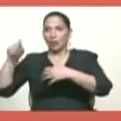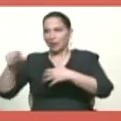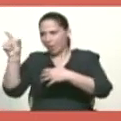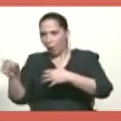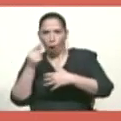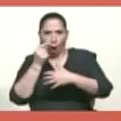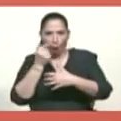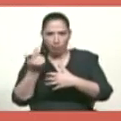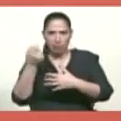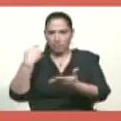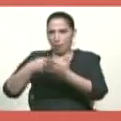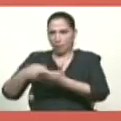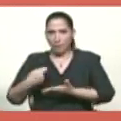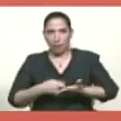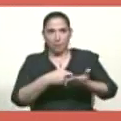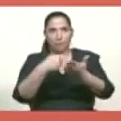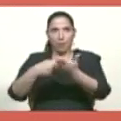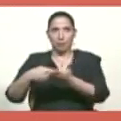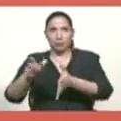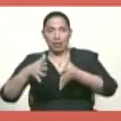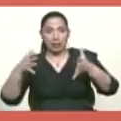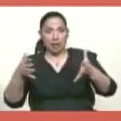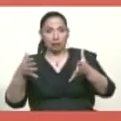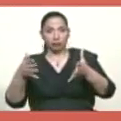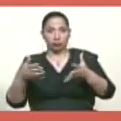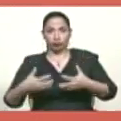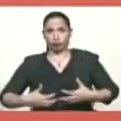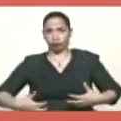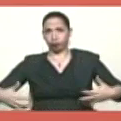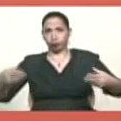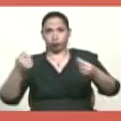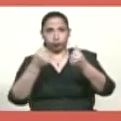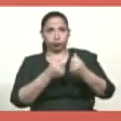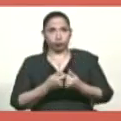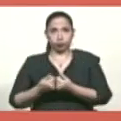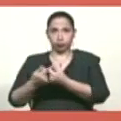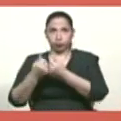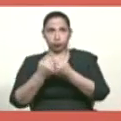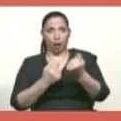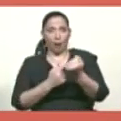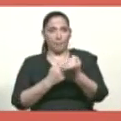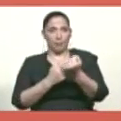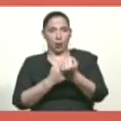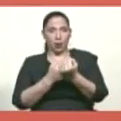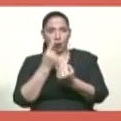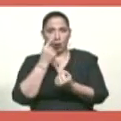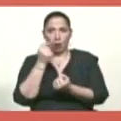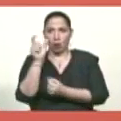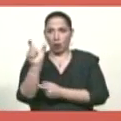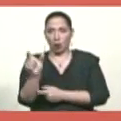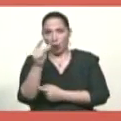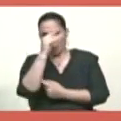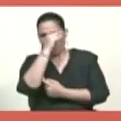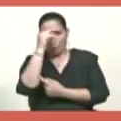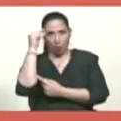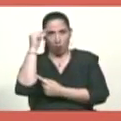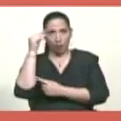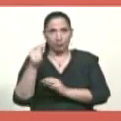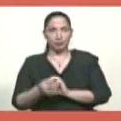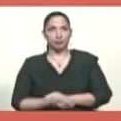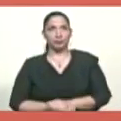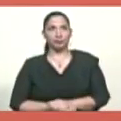uno de los que le aguanta parte de la gran cantidad de dinero con la que cuenta el señor Julio Borges.